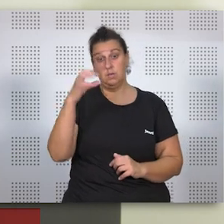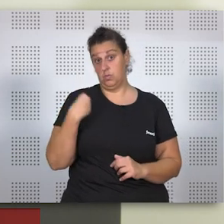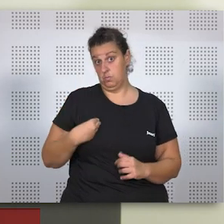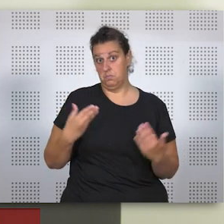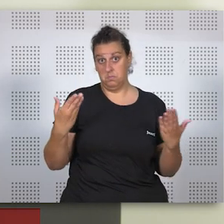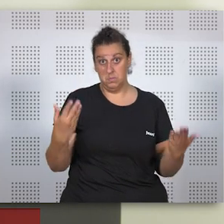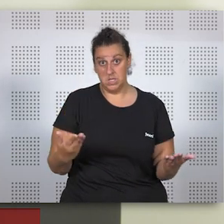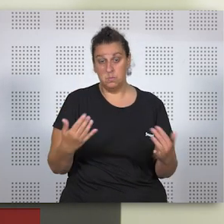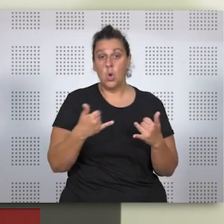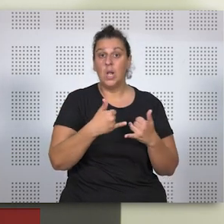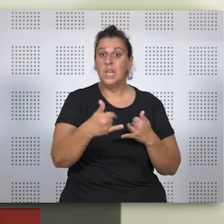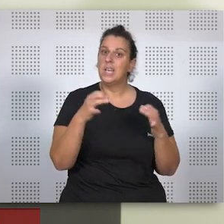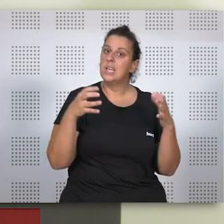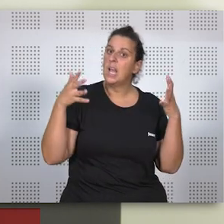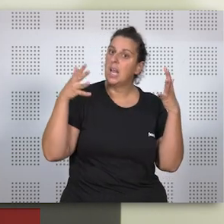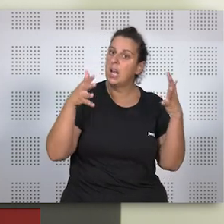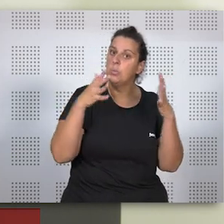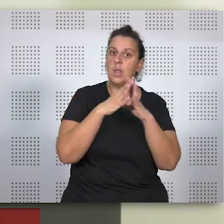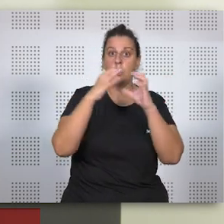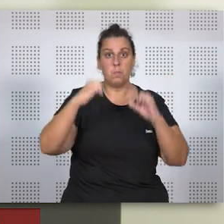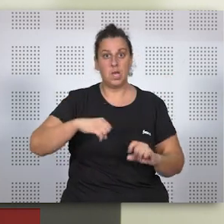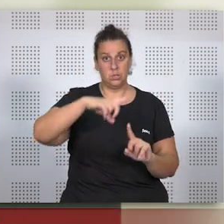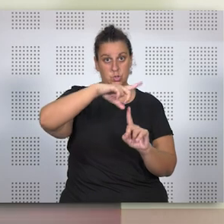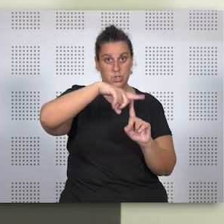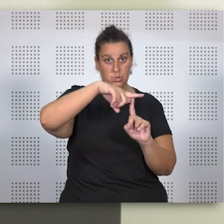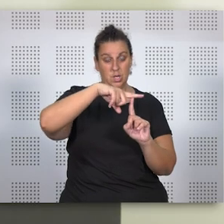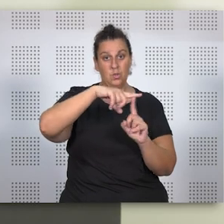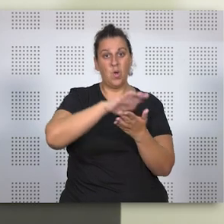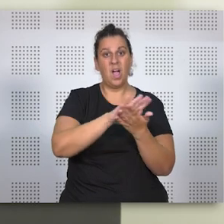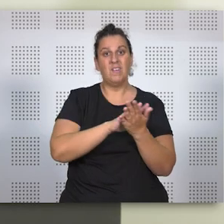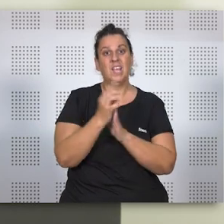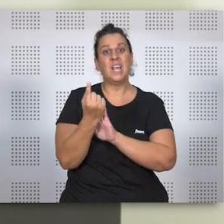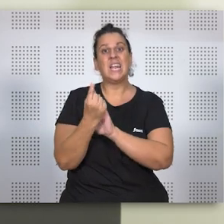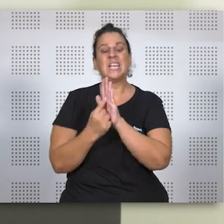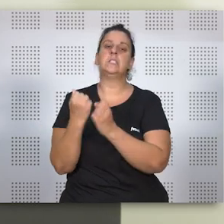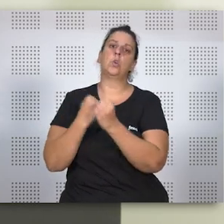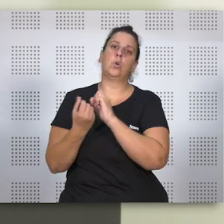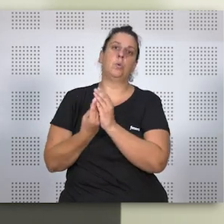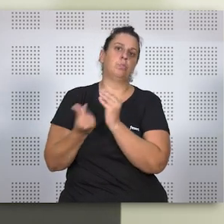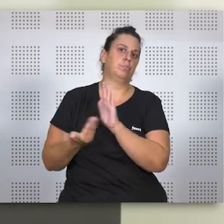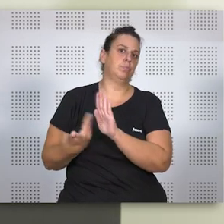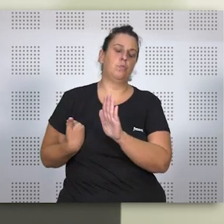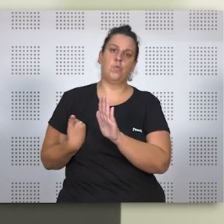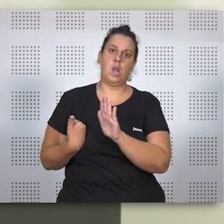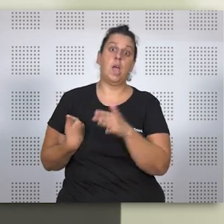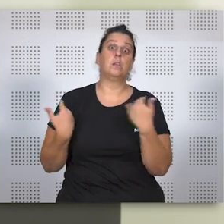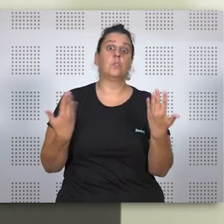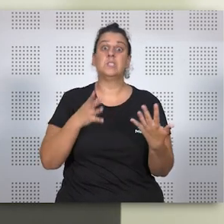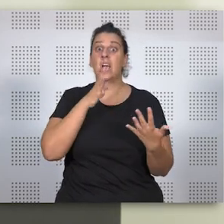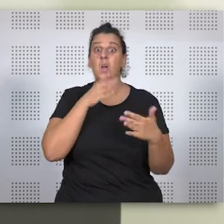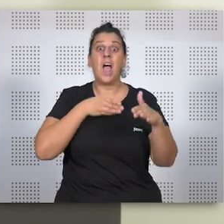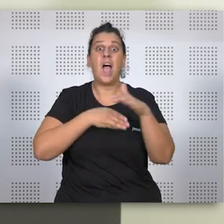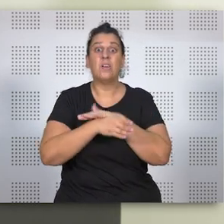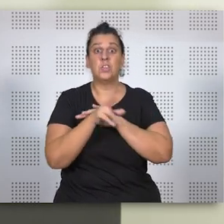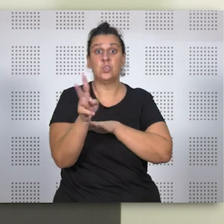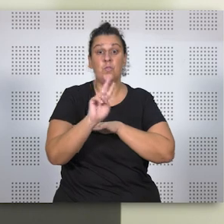esperar en la línea de la recomendación de los pactos de Toledo, es hacer desaparecer el requisito económico. Con lo cual, ahora, el acceso a la